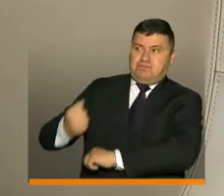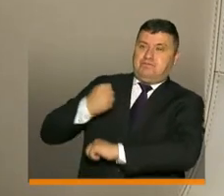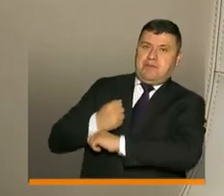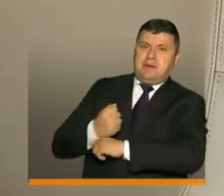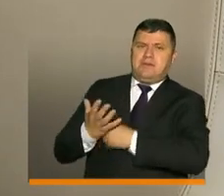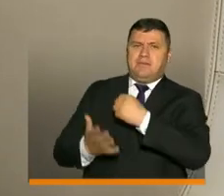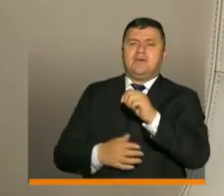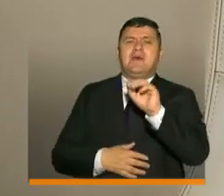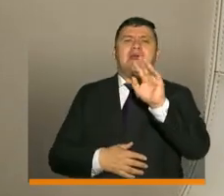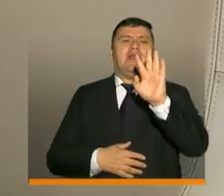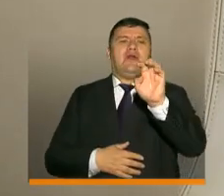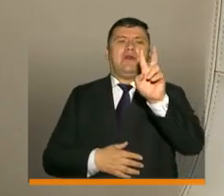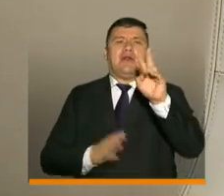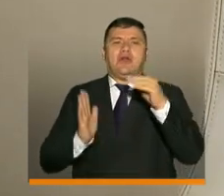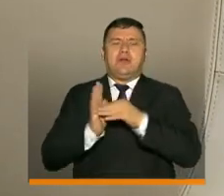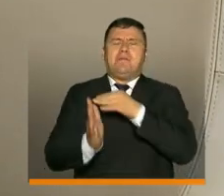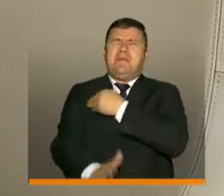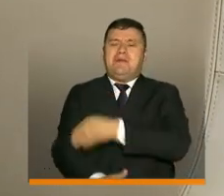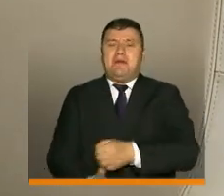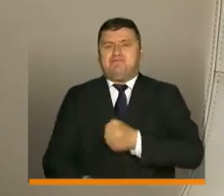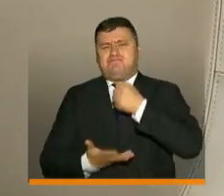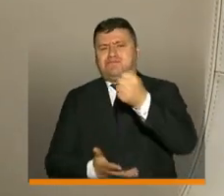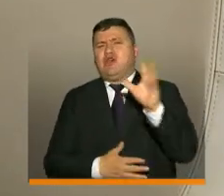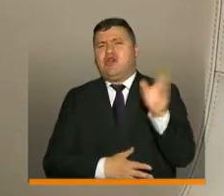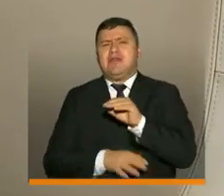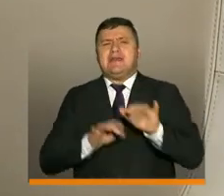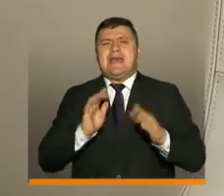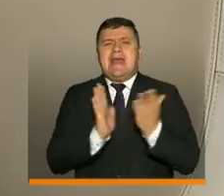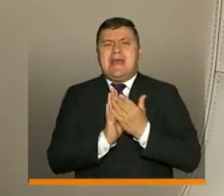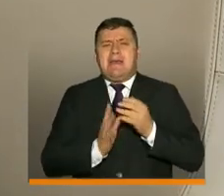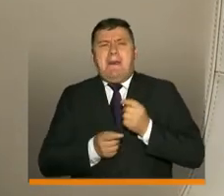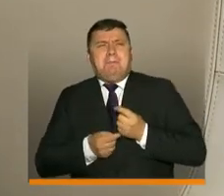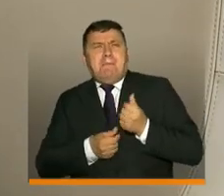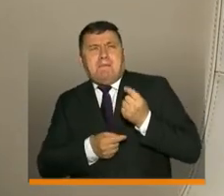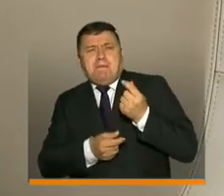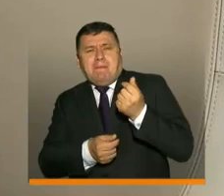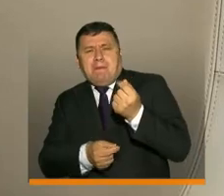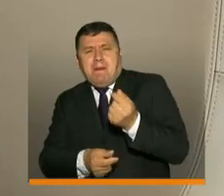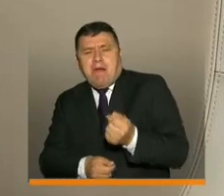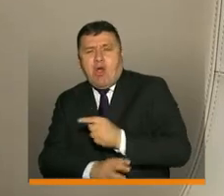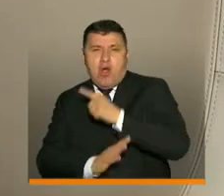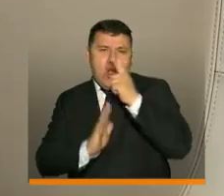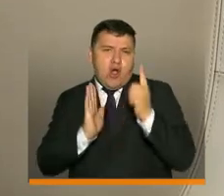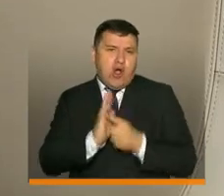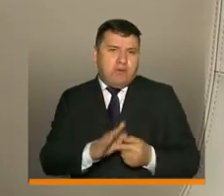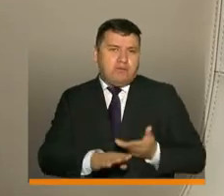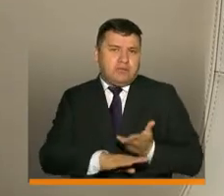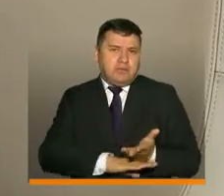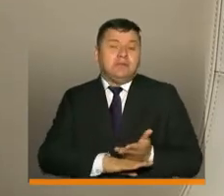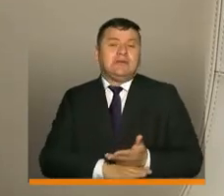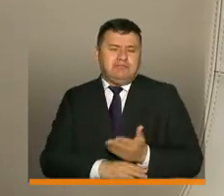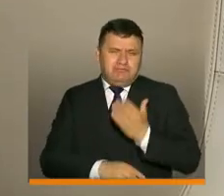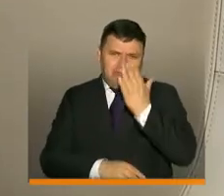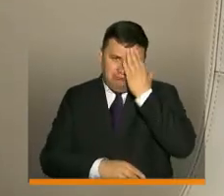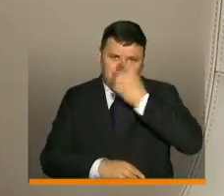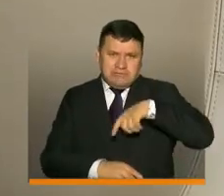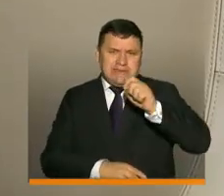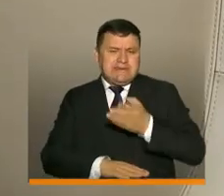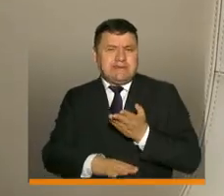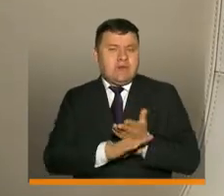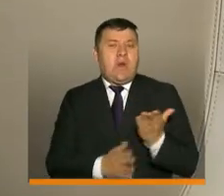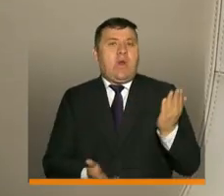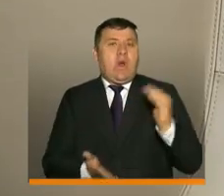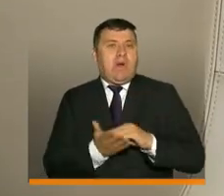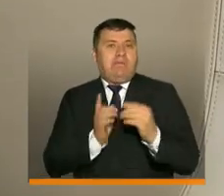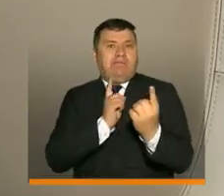primer giro de más de 92 mil millones a todas las secretarías de educación, para ir paso a paso, pero con rigor, previendo todo lo requerido para